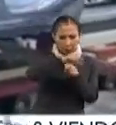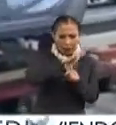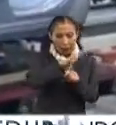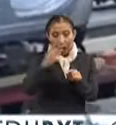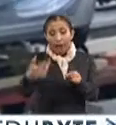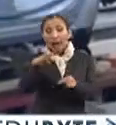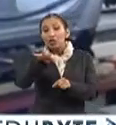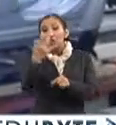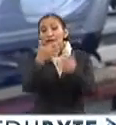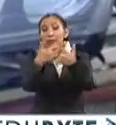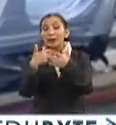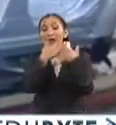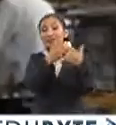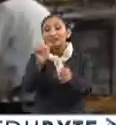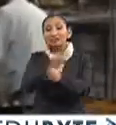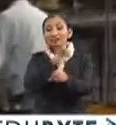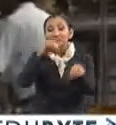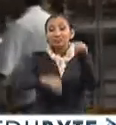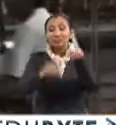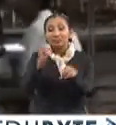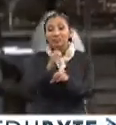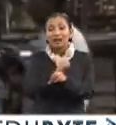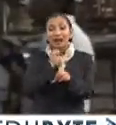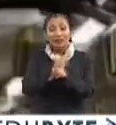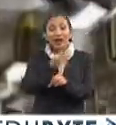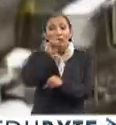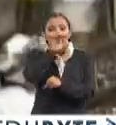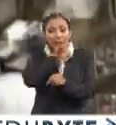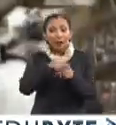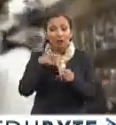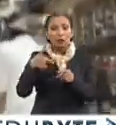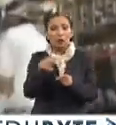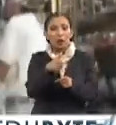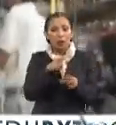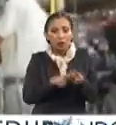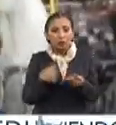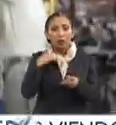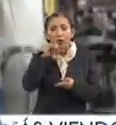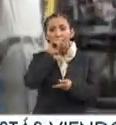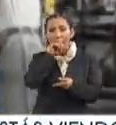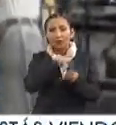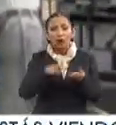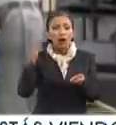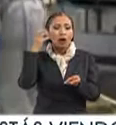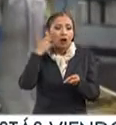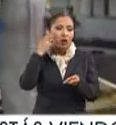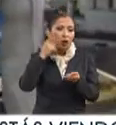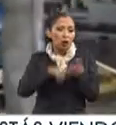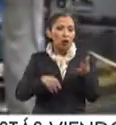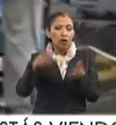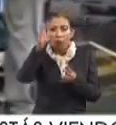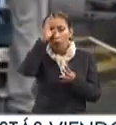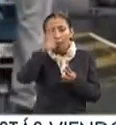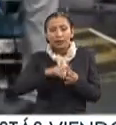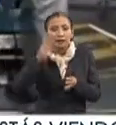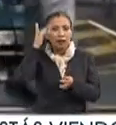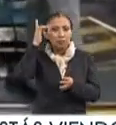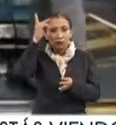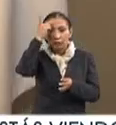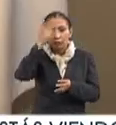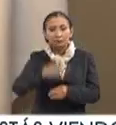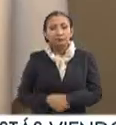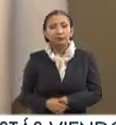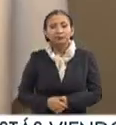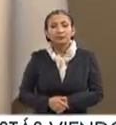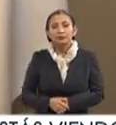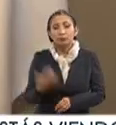se ubican 14 armadoras de vehículos en los estados de Aguascalientes, Guanajuato, Jalisco, Nuevo León, Coahuila y San Luis Potosí.